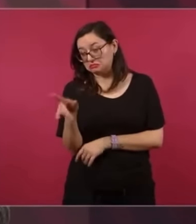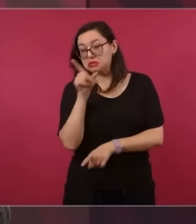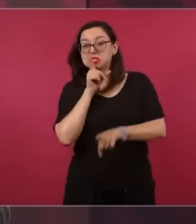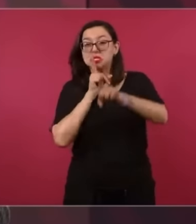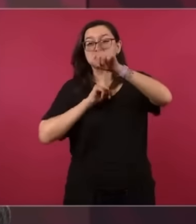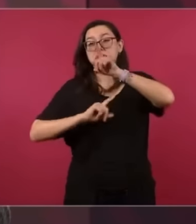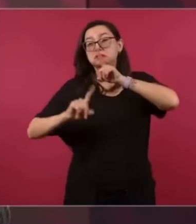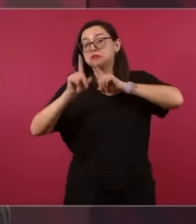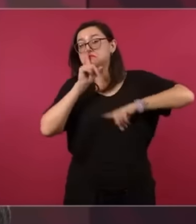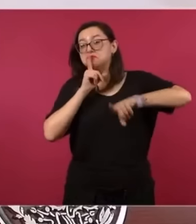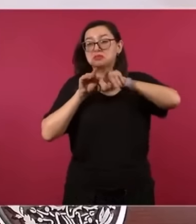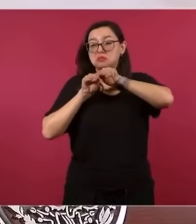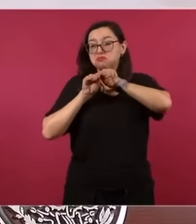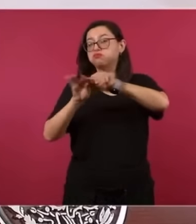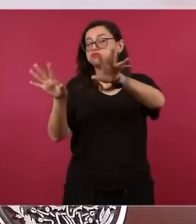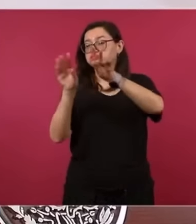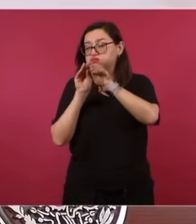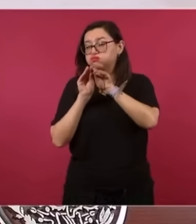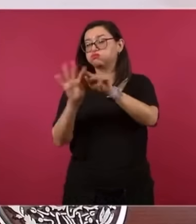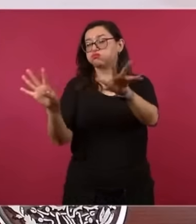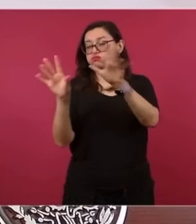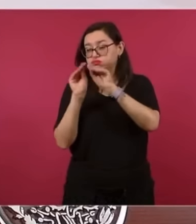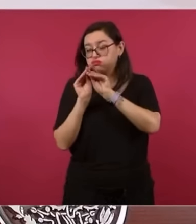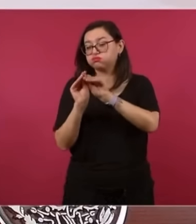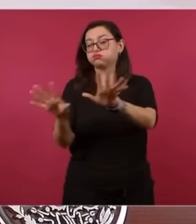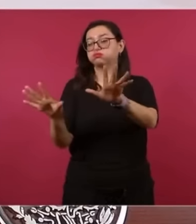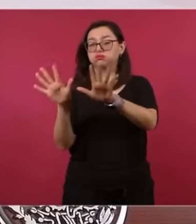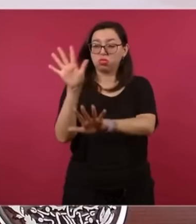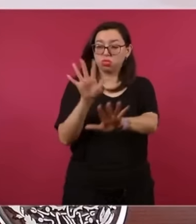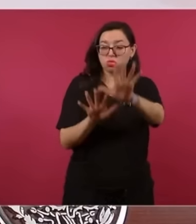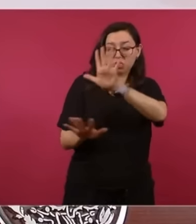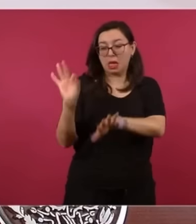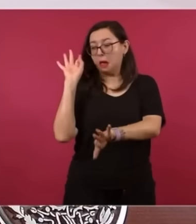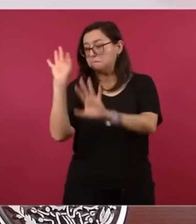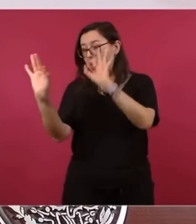a manipular.